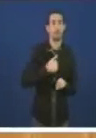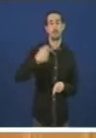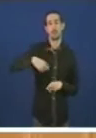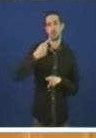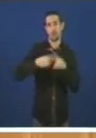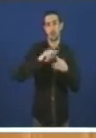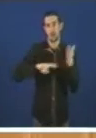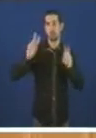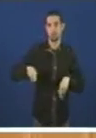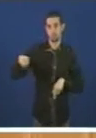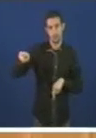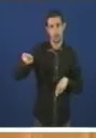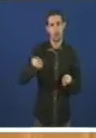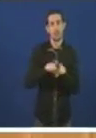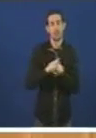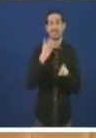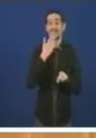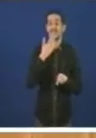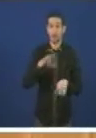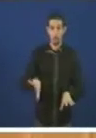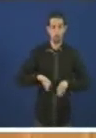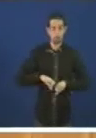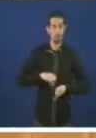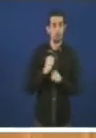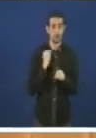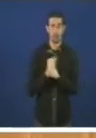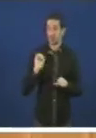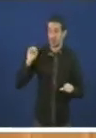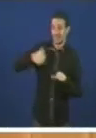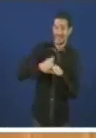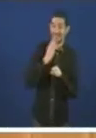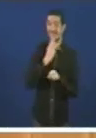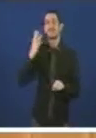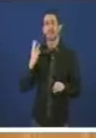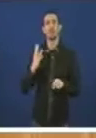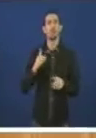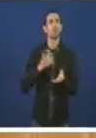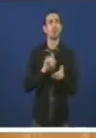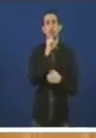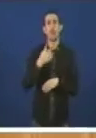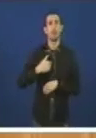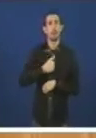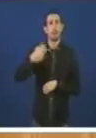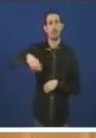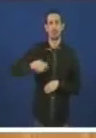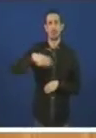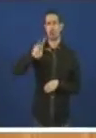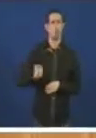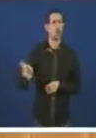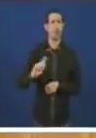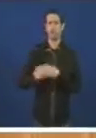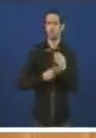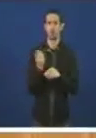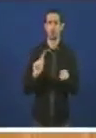pensa enxercer algunha vez como presidente da Xunta de Galiza, porque leva tres anos en enxercer como presidente. Tertuliano, sí. E dá